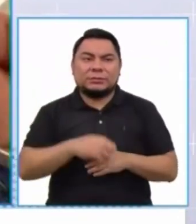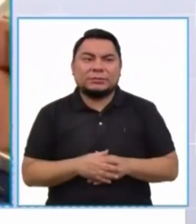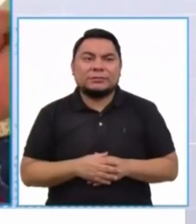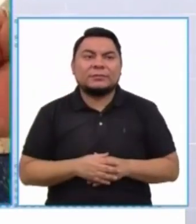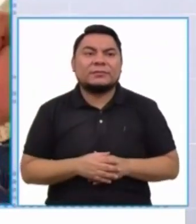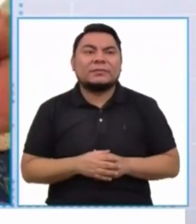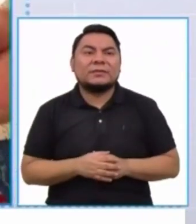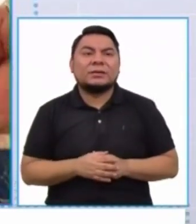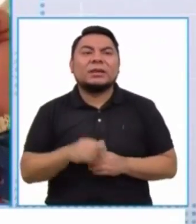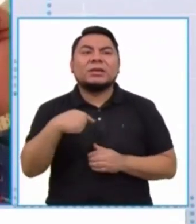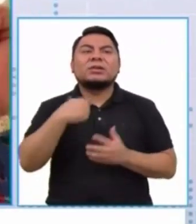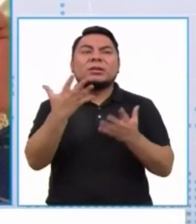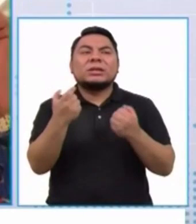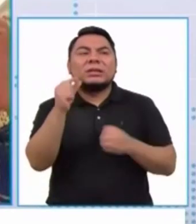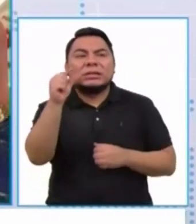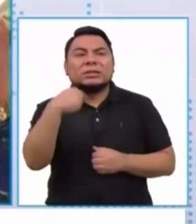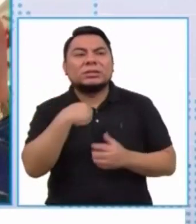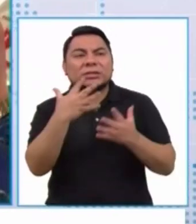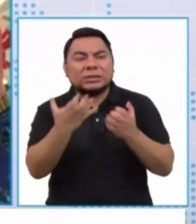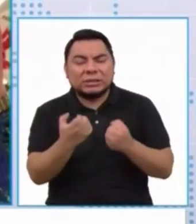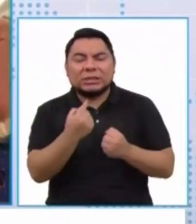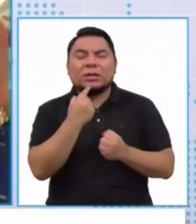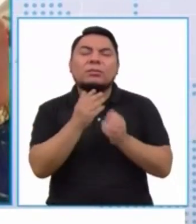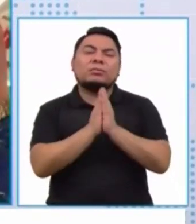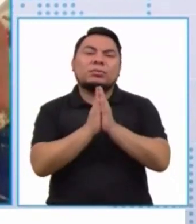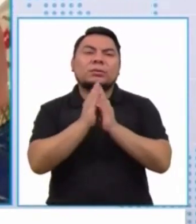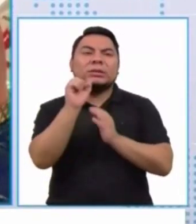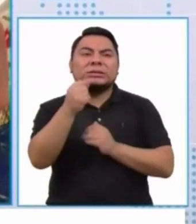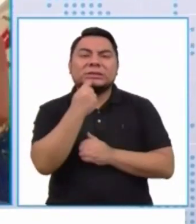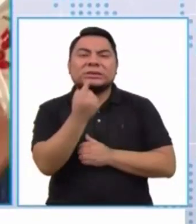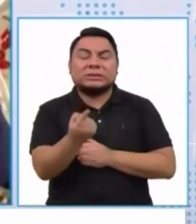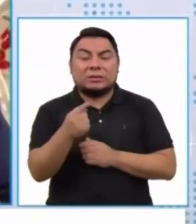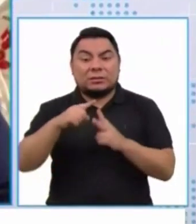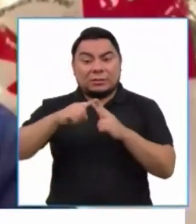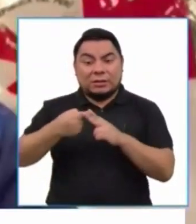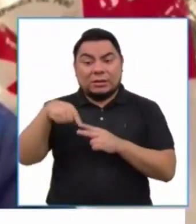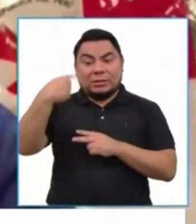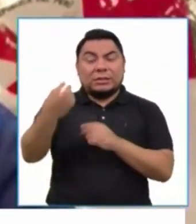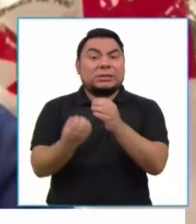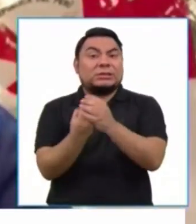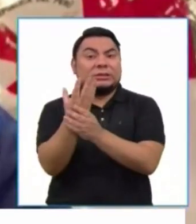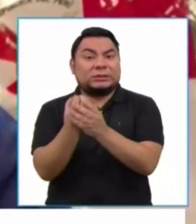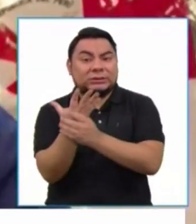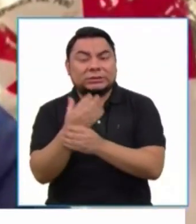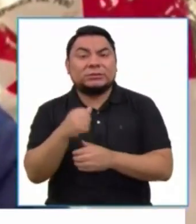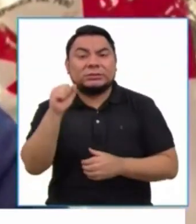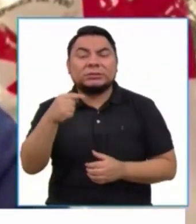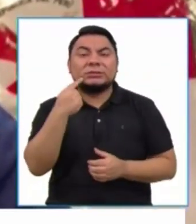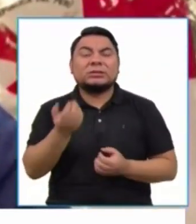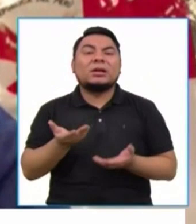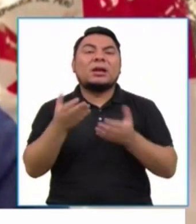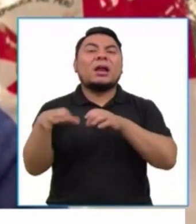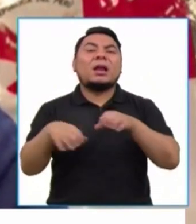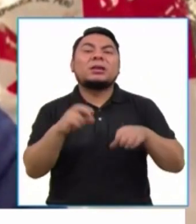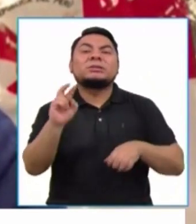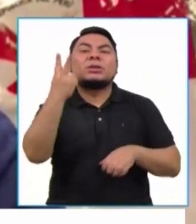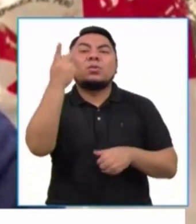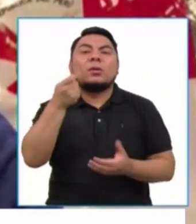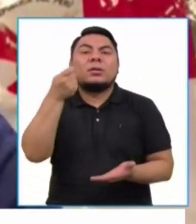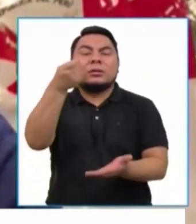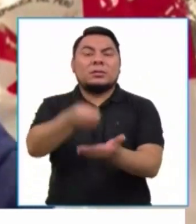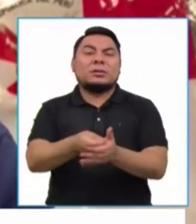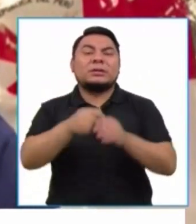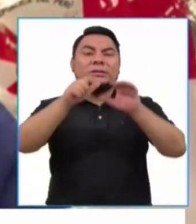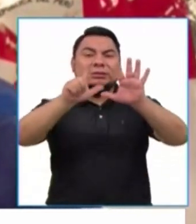amable, Rosario. Yo quisiera, sí, yo quisiera, por favor, decir que a partir de septiembre se va a efectuar la segunda entrega